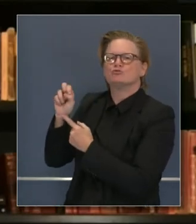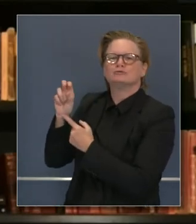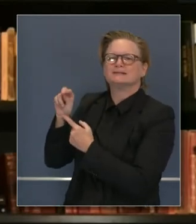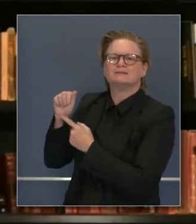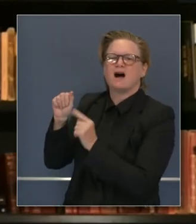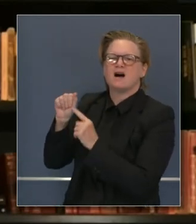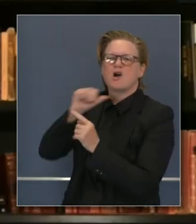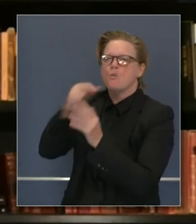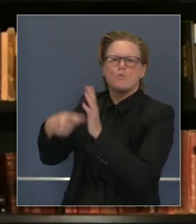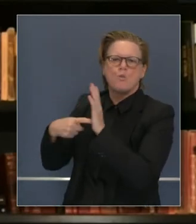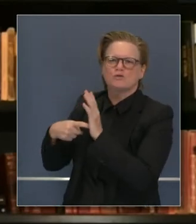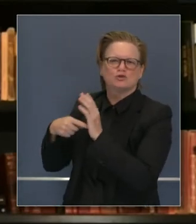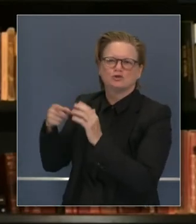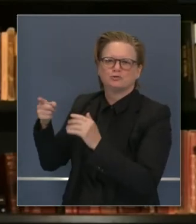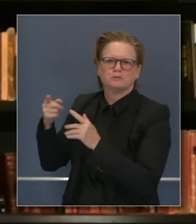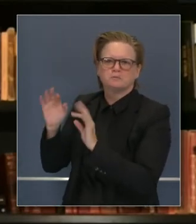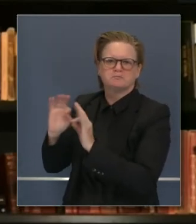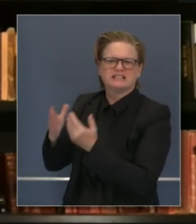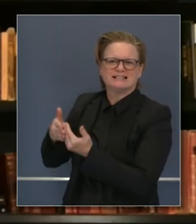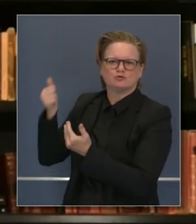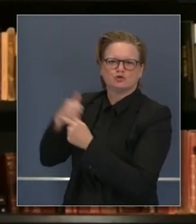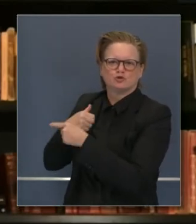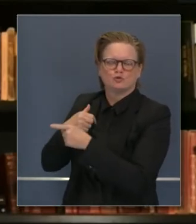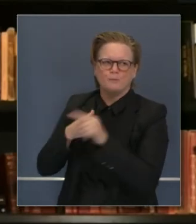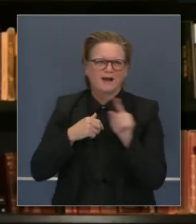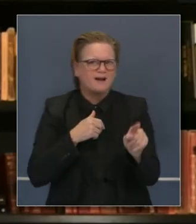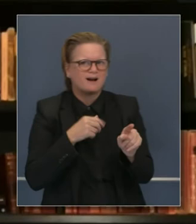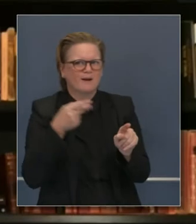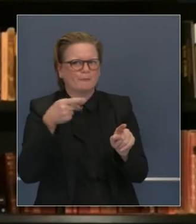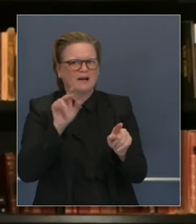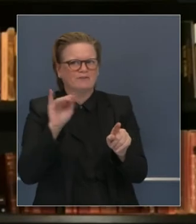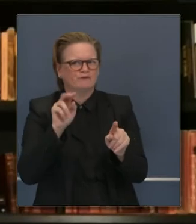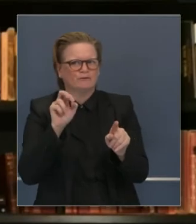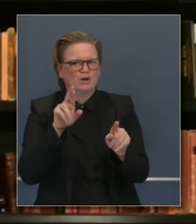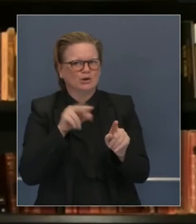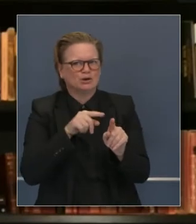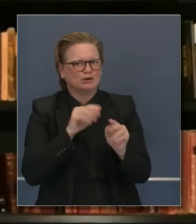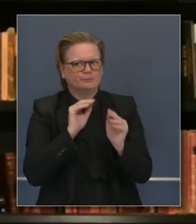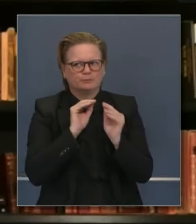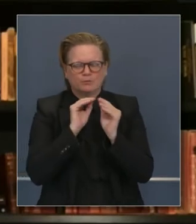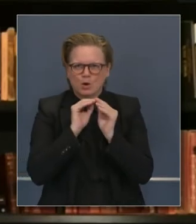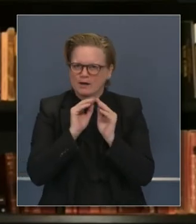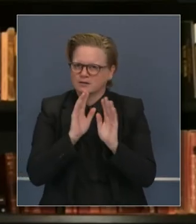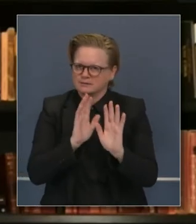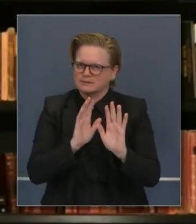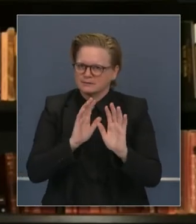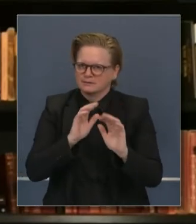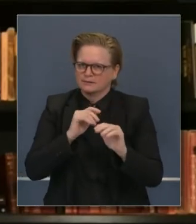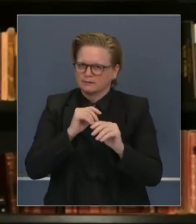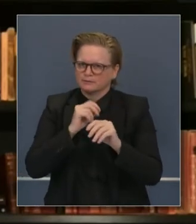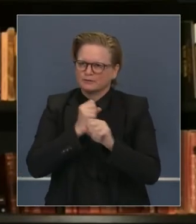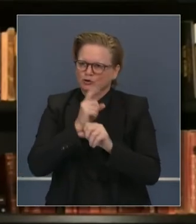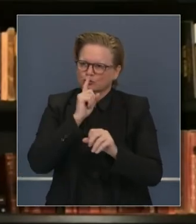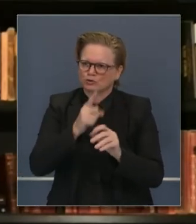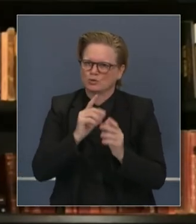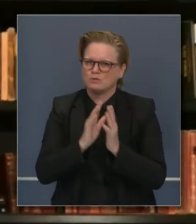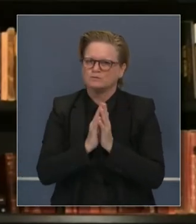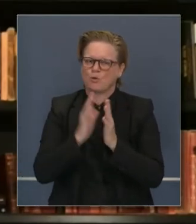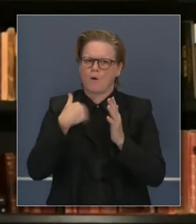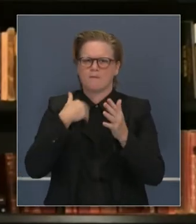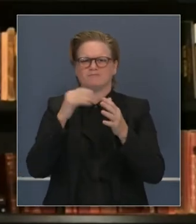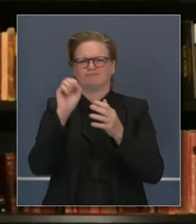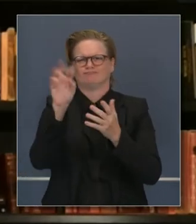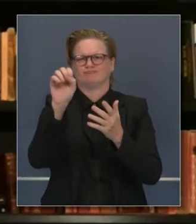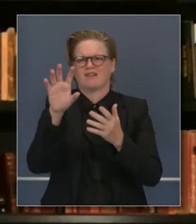algunas de las otras que vienen. Pero sí hemos hecho el pedido y esto no lo mencioné. Tal vez hace una semana más o menos.